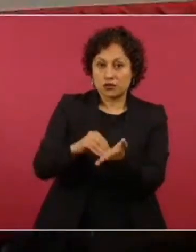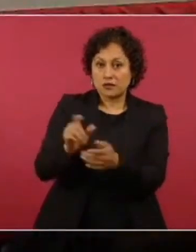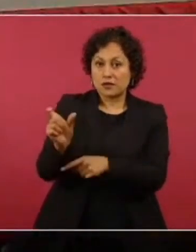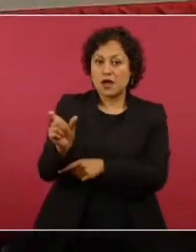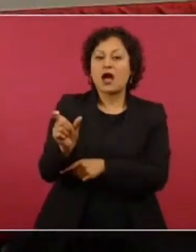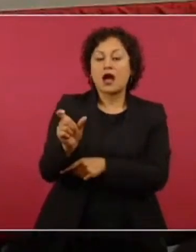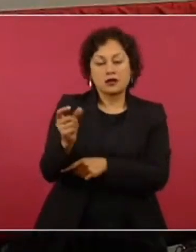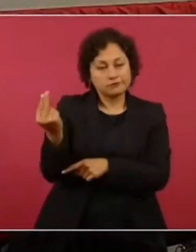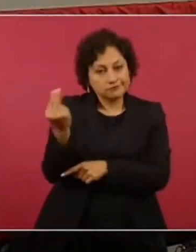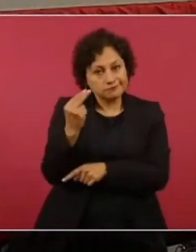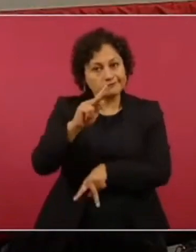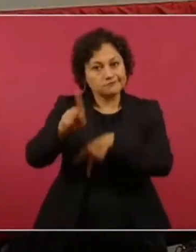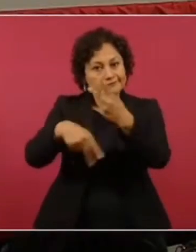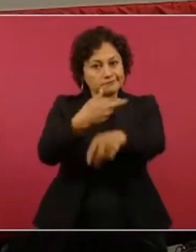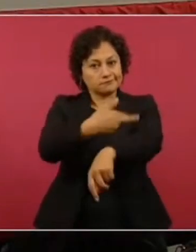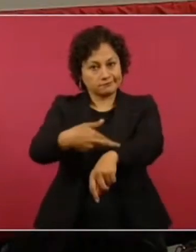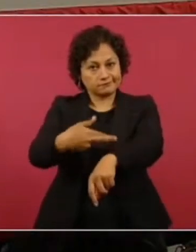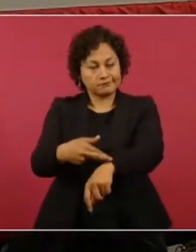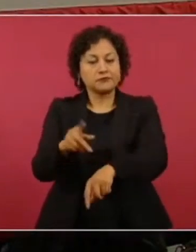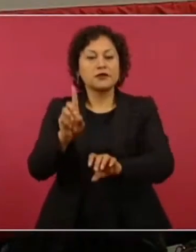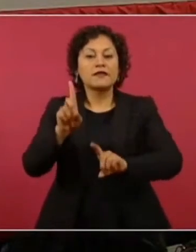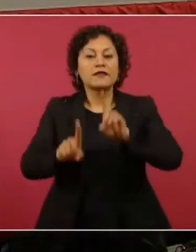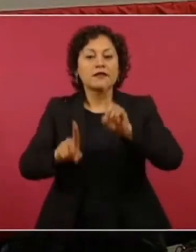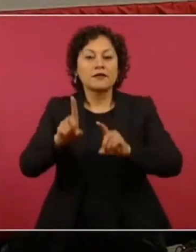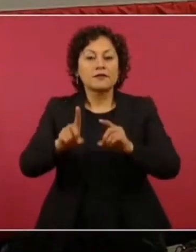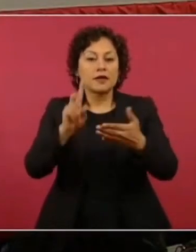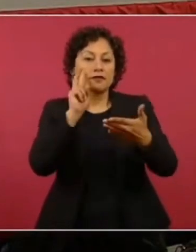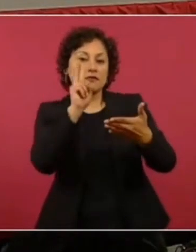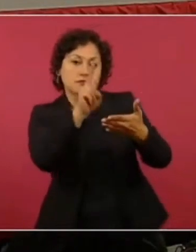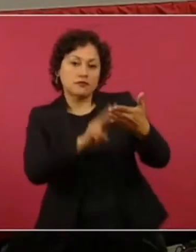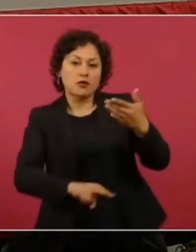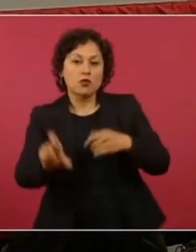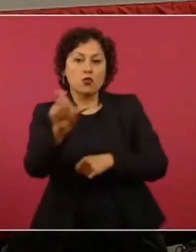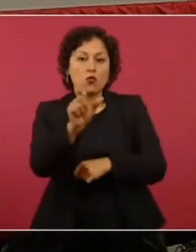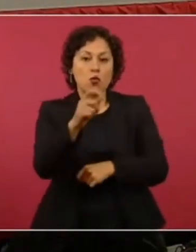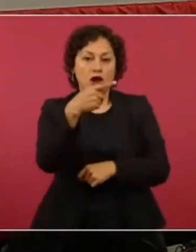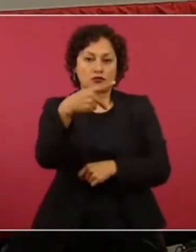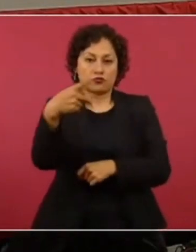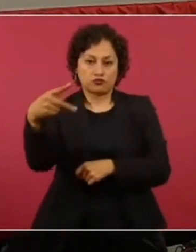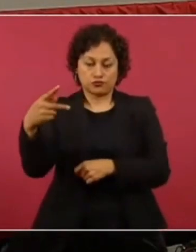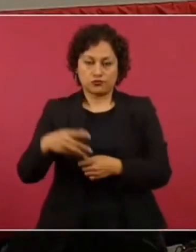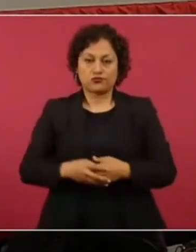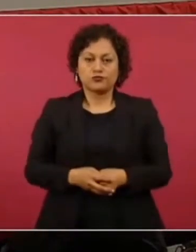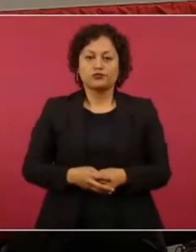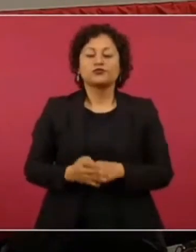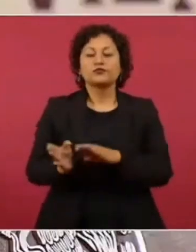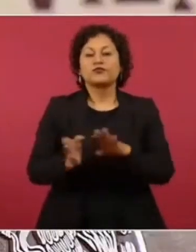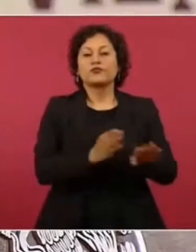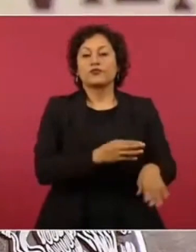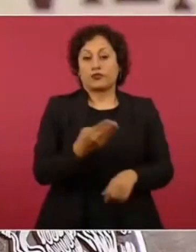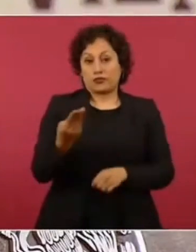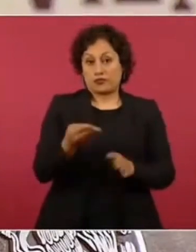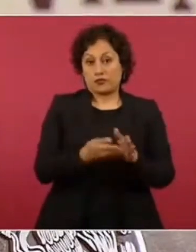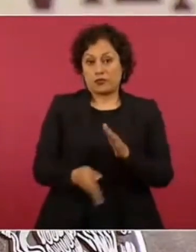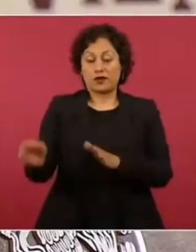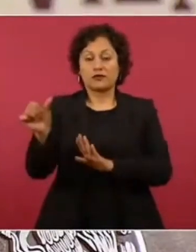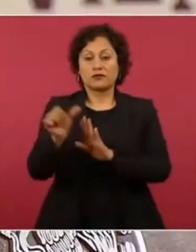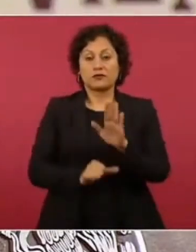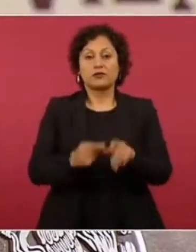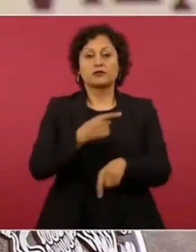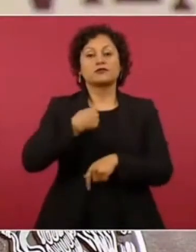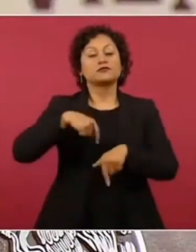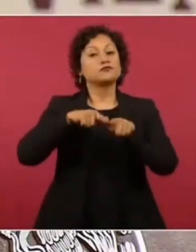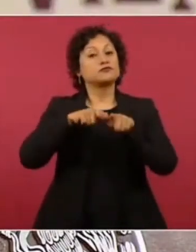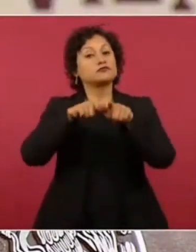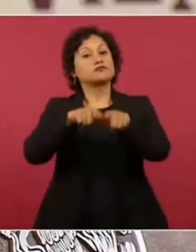corresponde a la etapa que se está planteando. Adelante. En este mes de mayo vamos a continuar